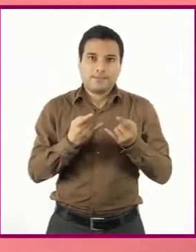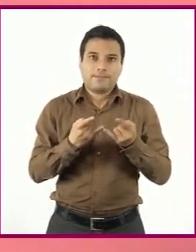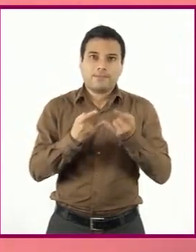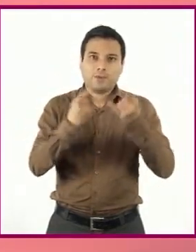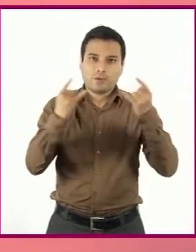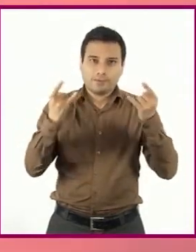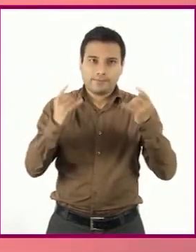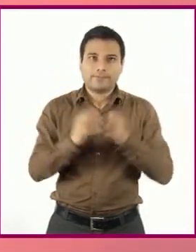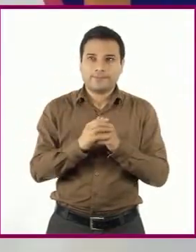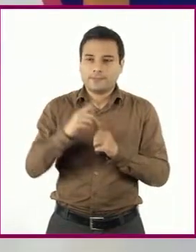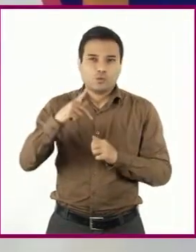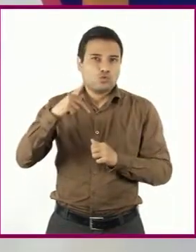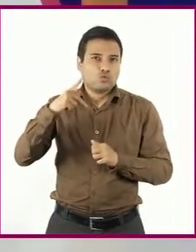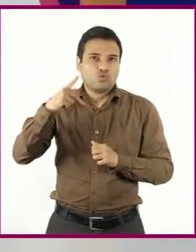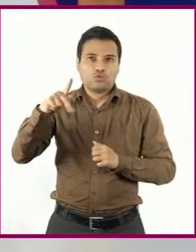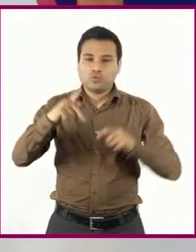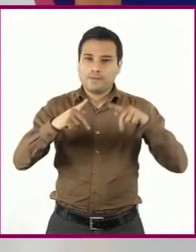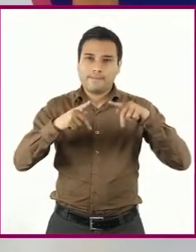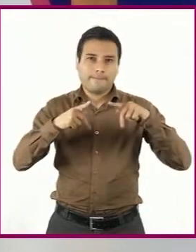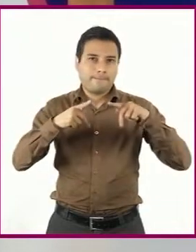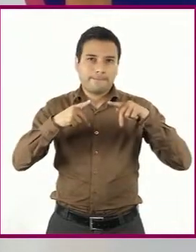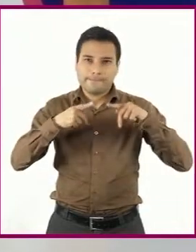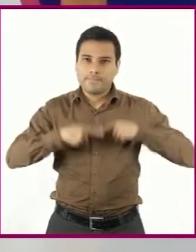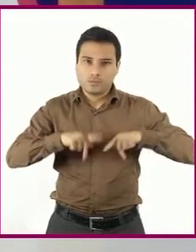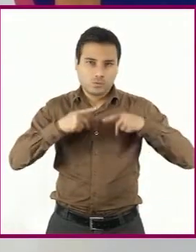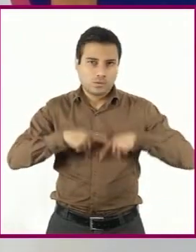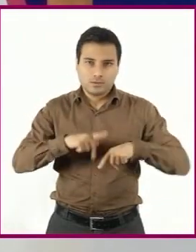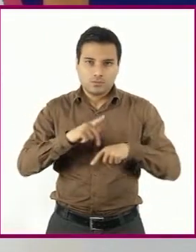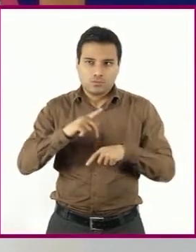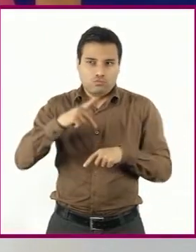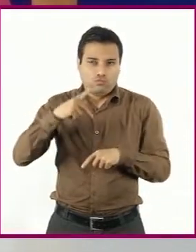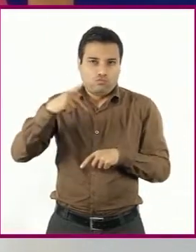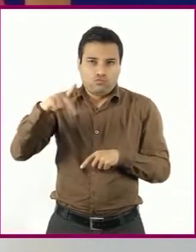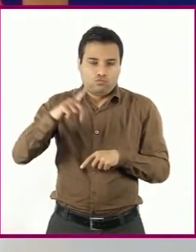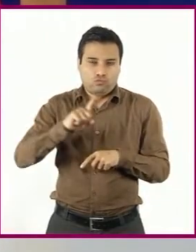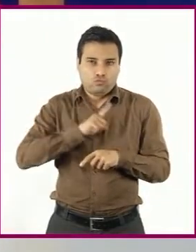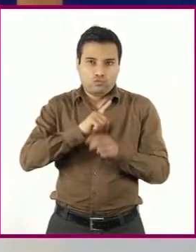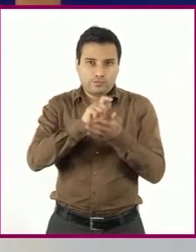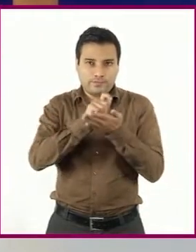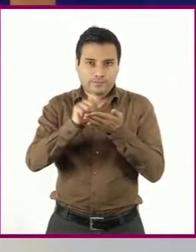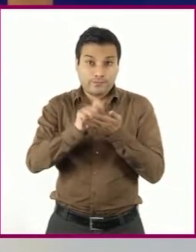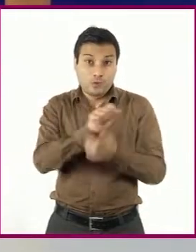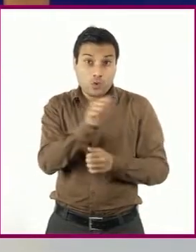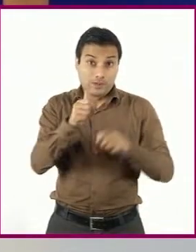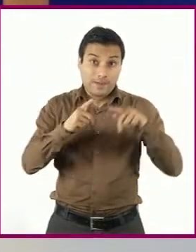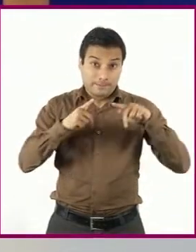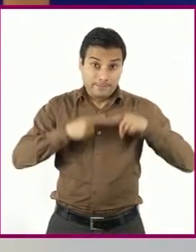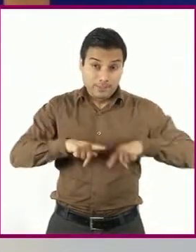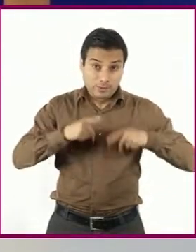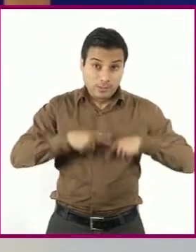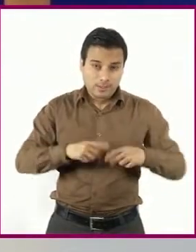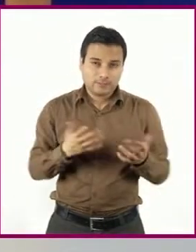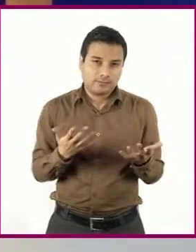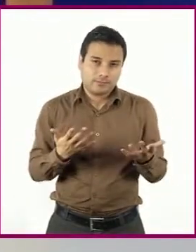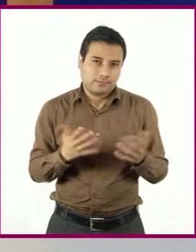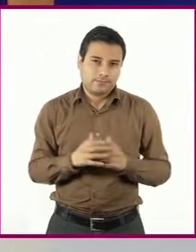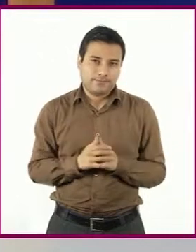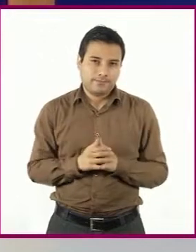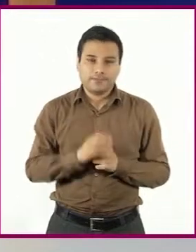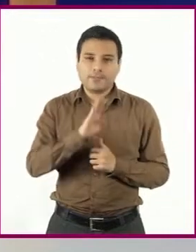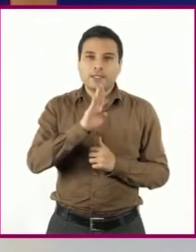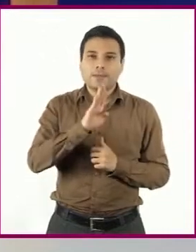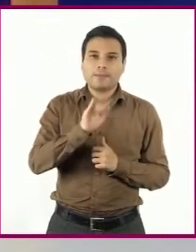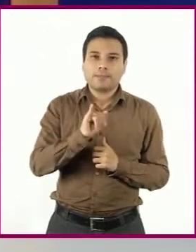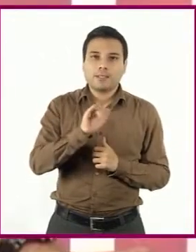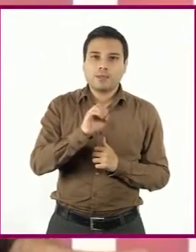que es el propio personaje el que cuenta su historia. Si la contara alguien más, entonces sería únicamente biográfico, ¿no?